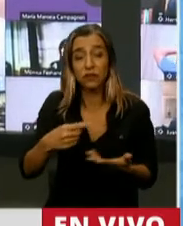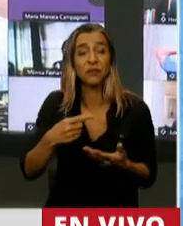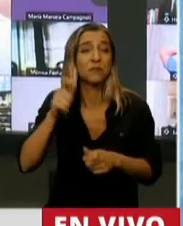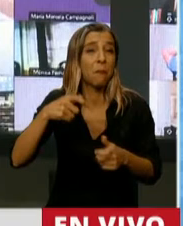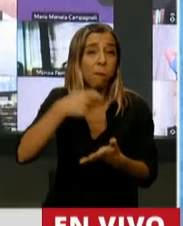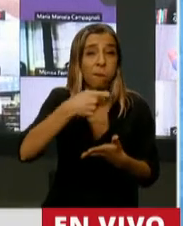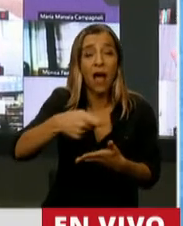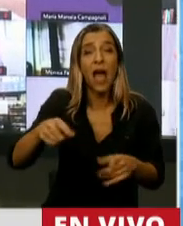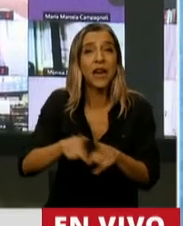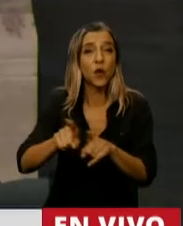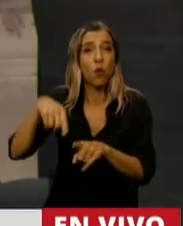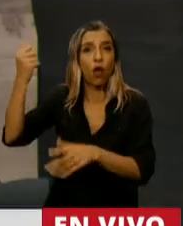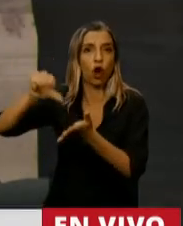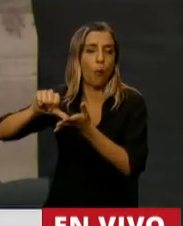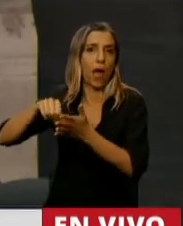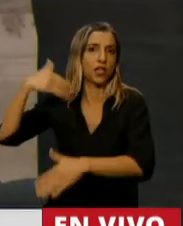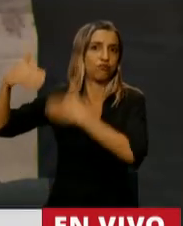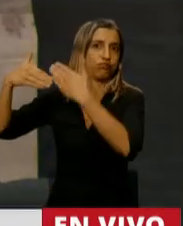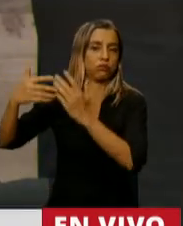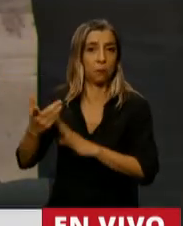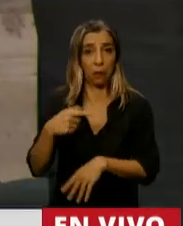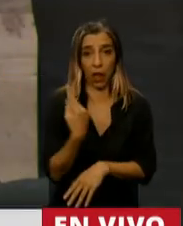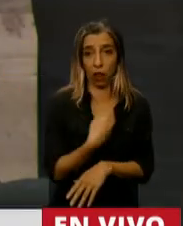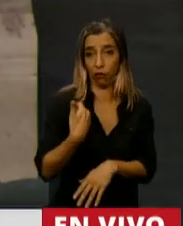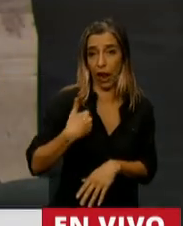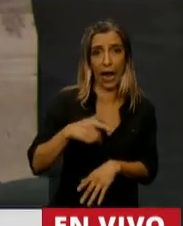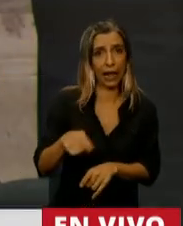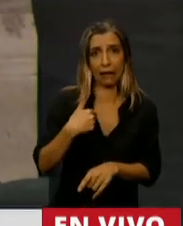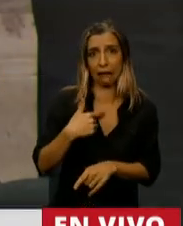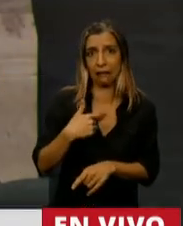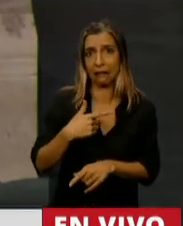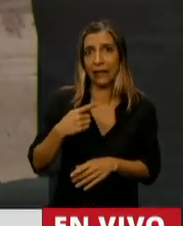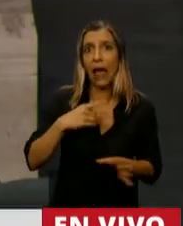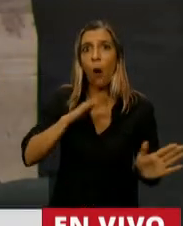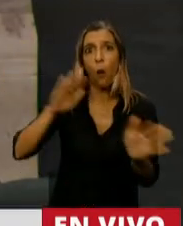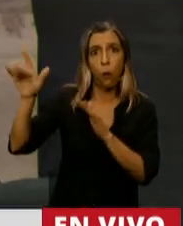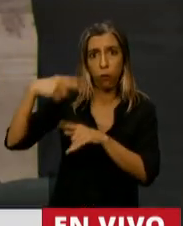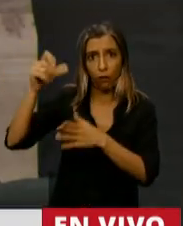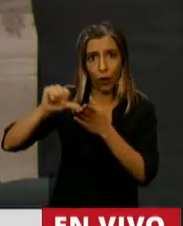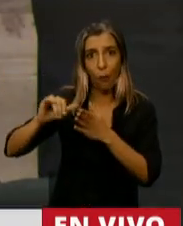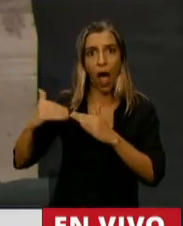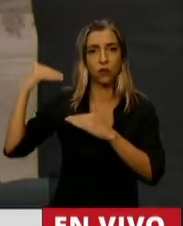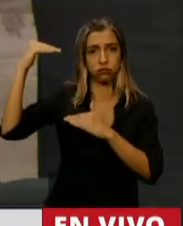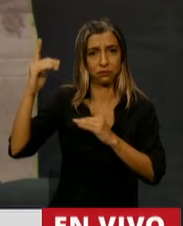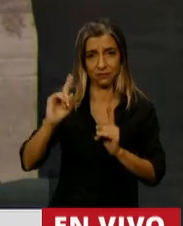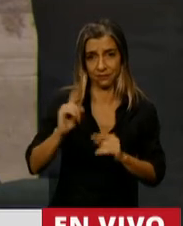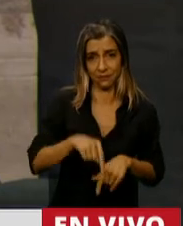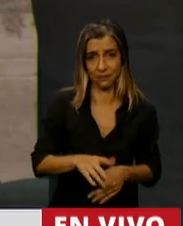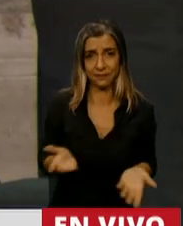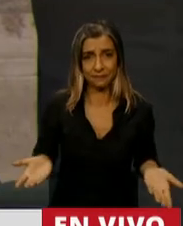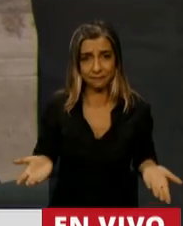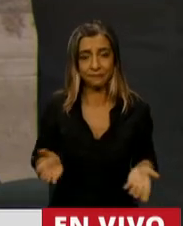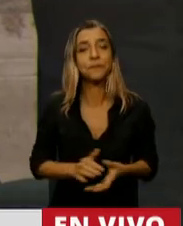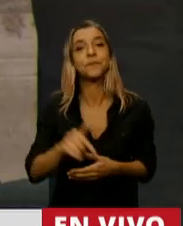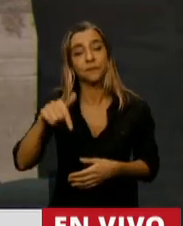países en desarrollo. Pero evidentemente Argentina no está entre los índices de los países en desarrollo. Se